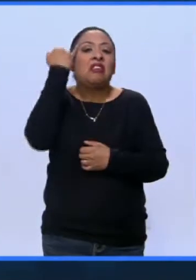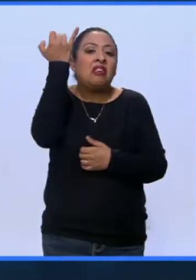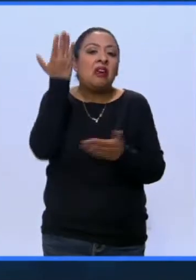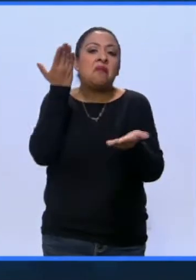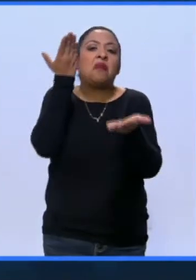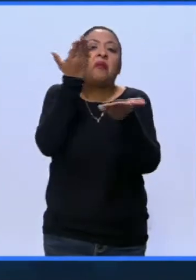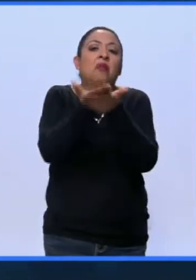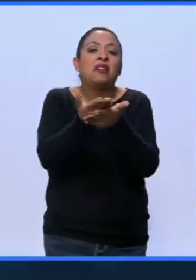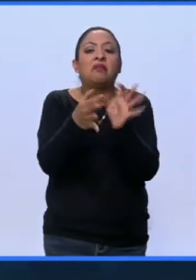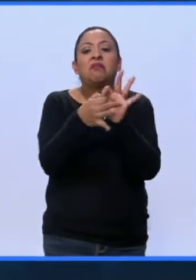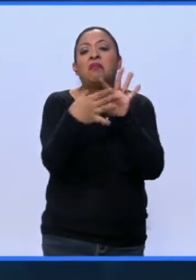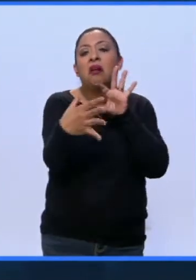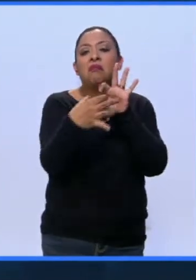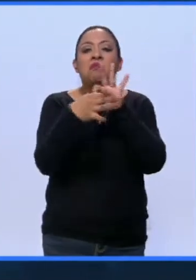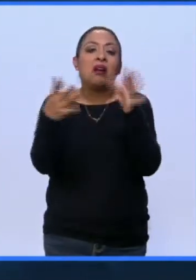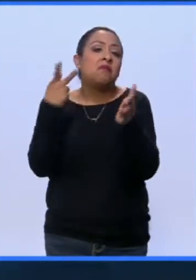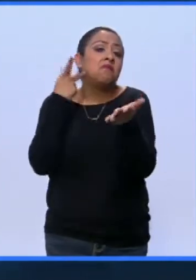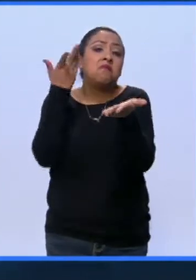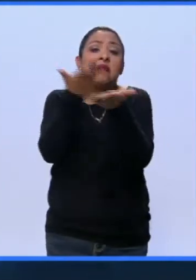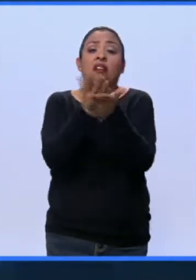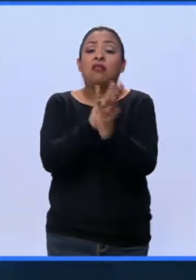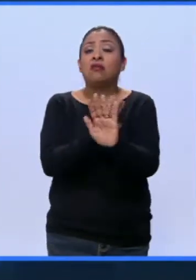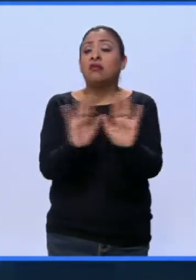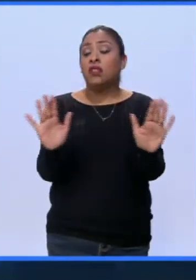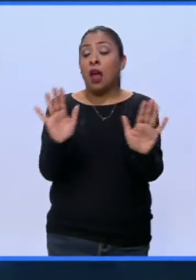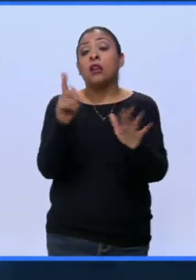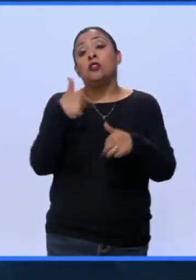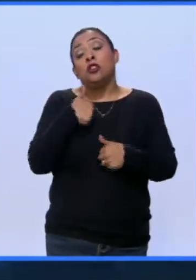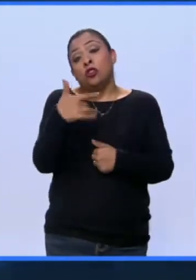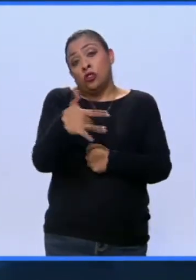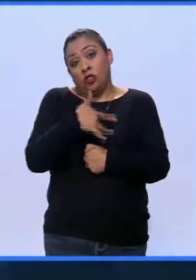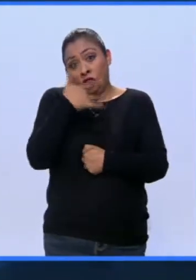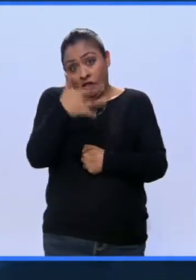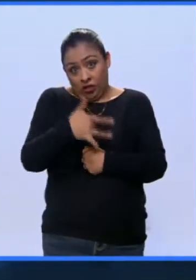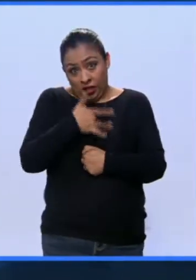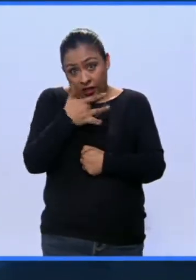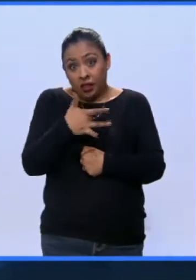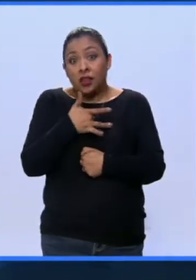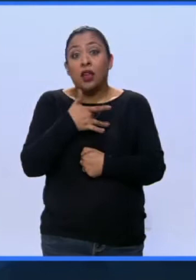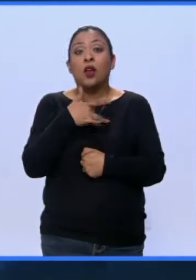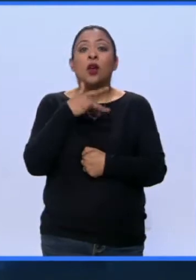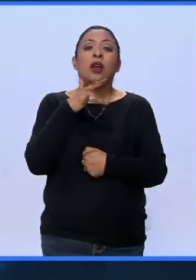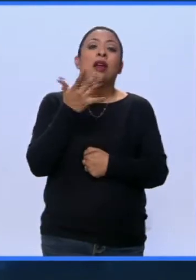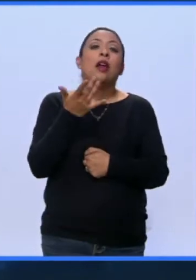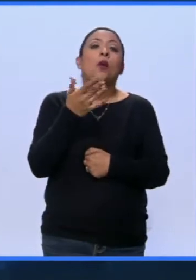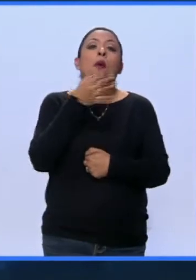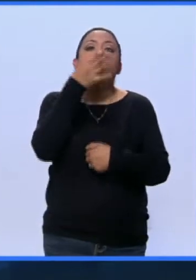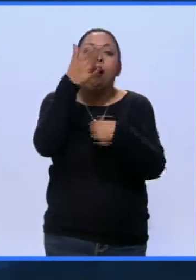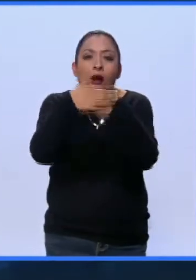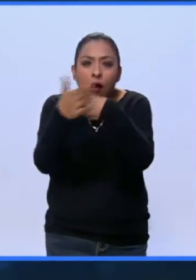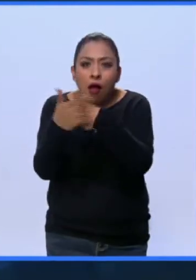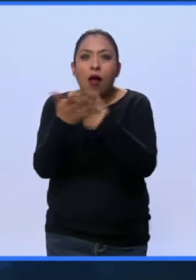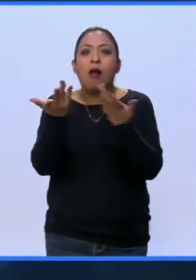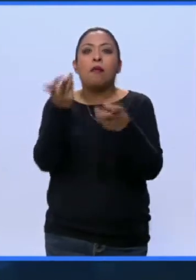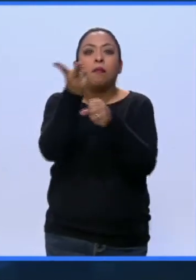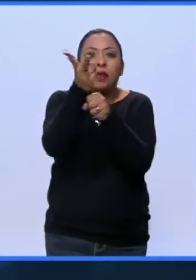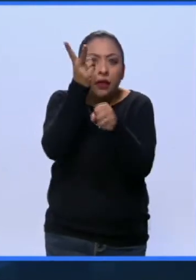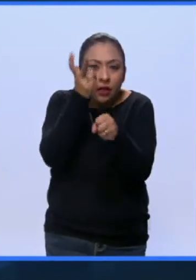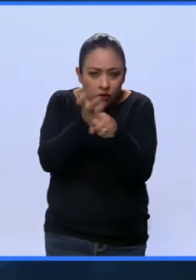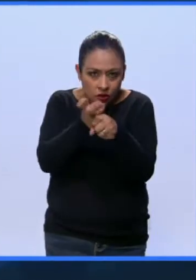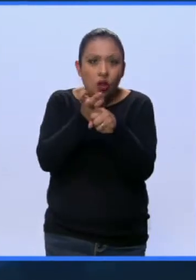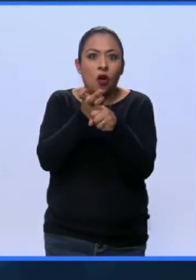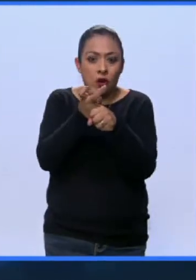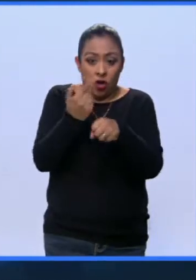son aislados de política pública. Y entonces yo siento que el llamado, la interpelación que hacer